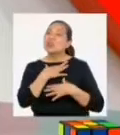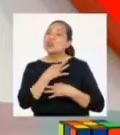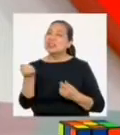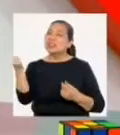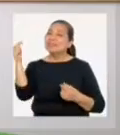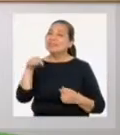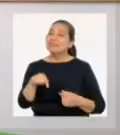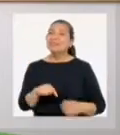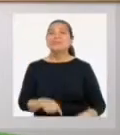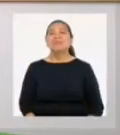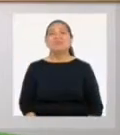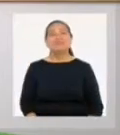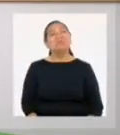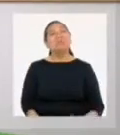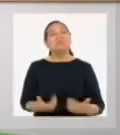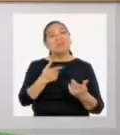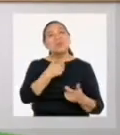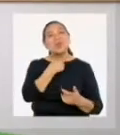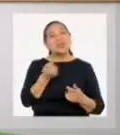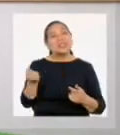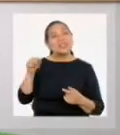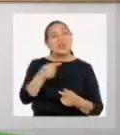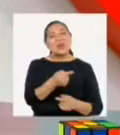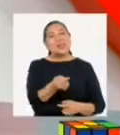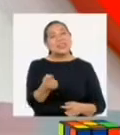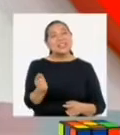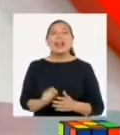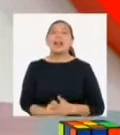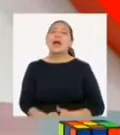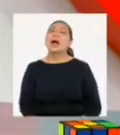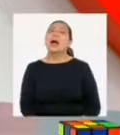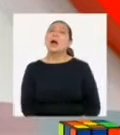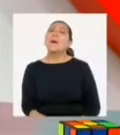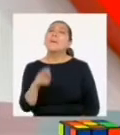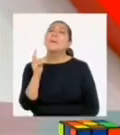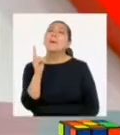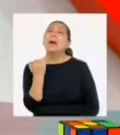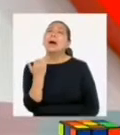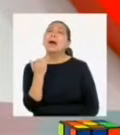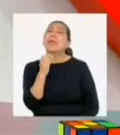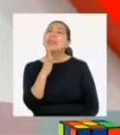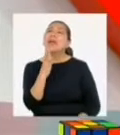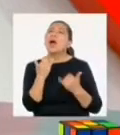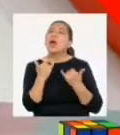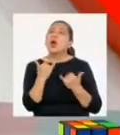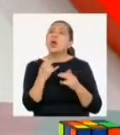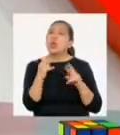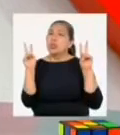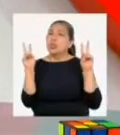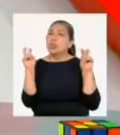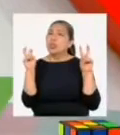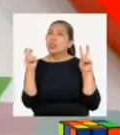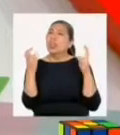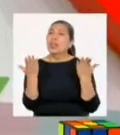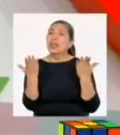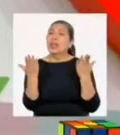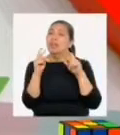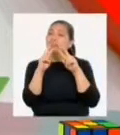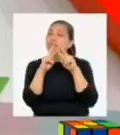tenerla en el programa. Un placer estar aquí con ustedes. Profesora, el programa del día de hoy se titula